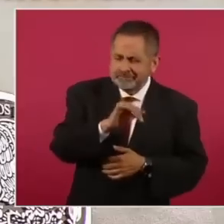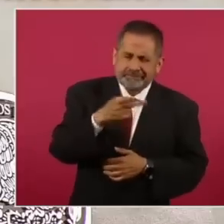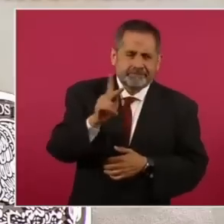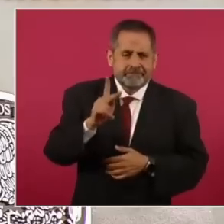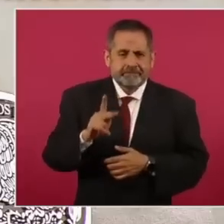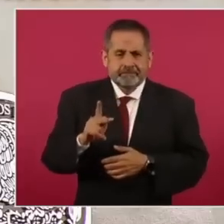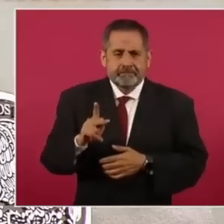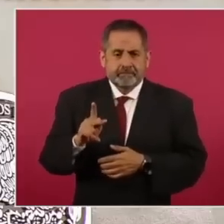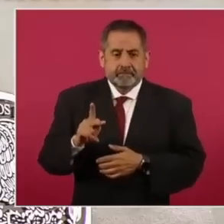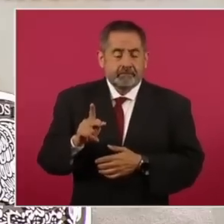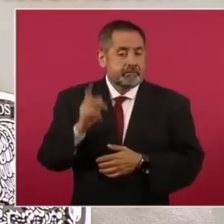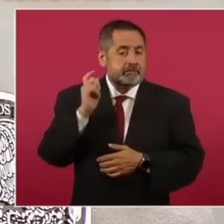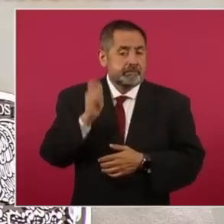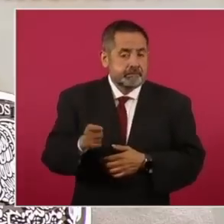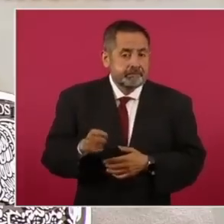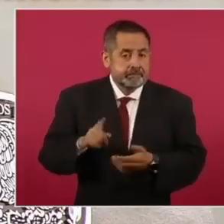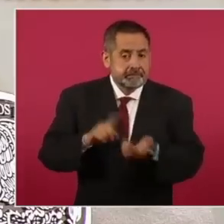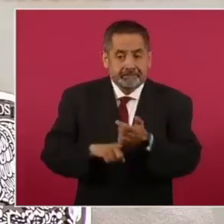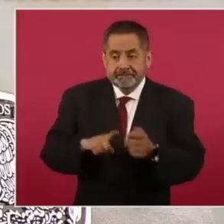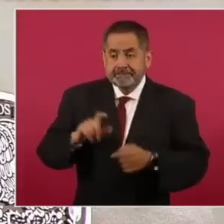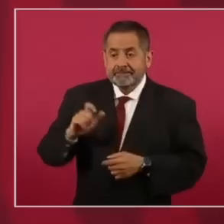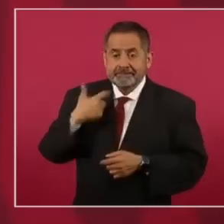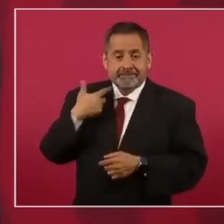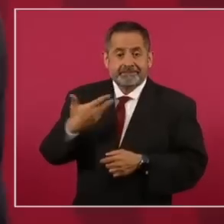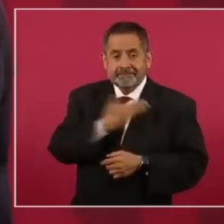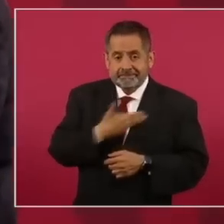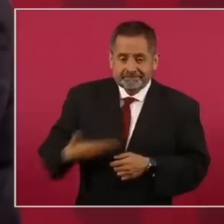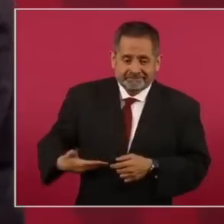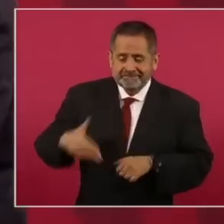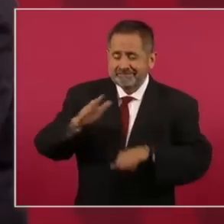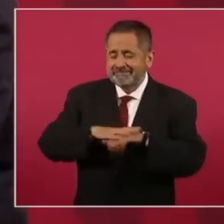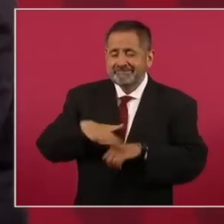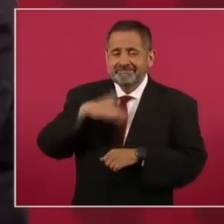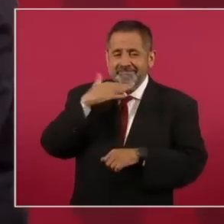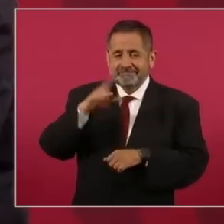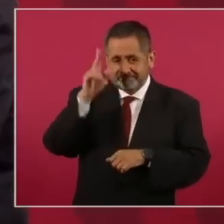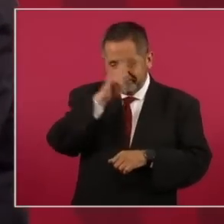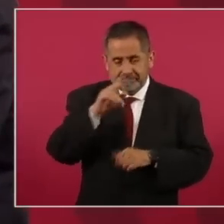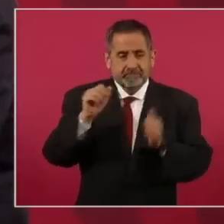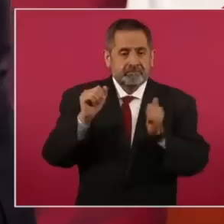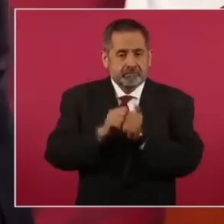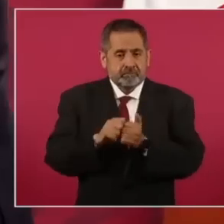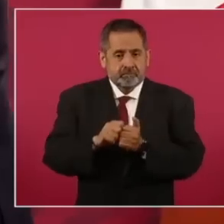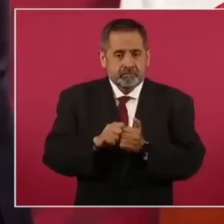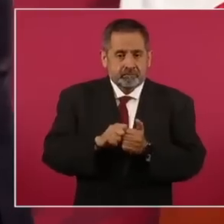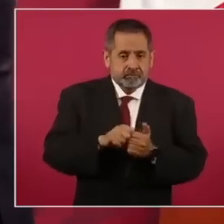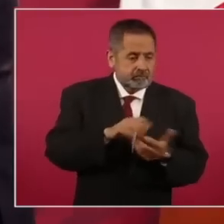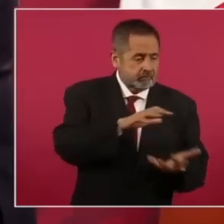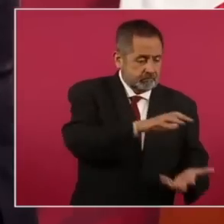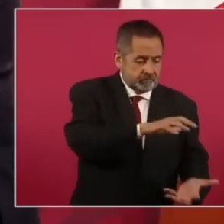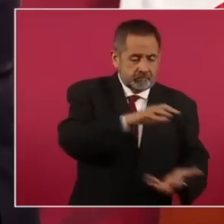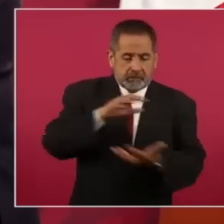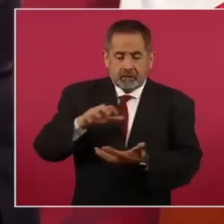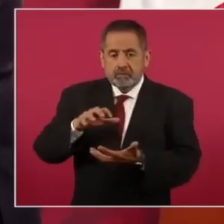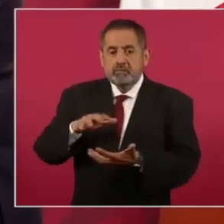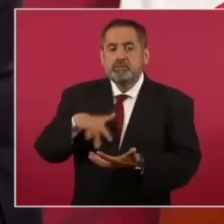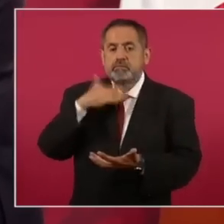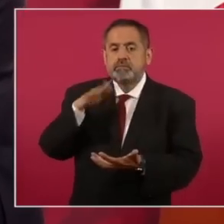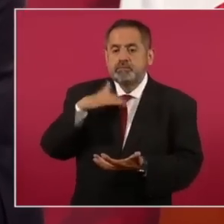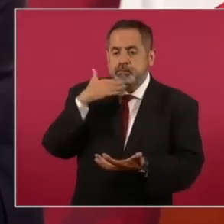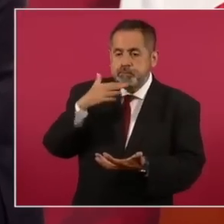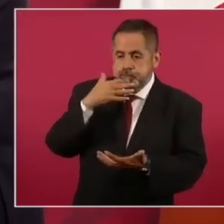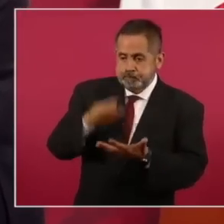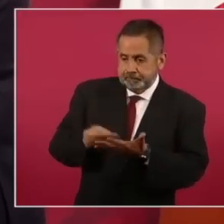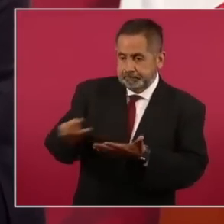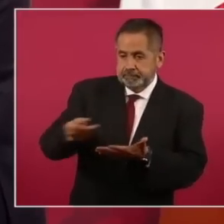pero no había una forma de gobernar que se basa en gran medida en la corrupción.